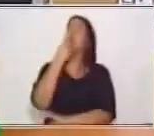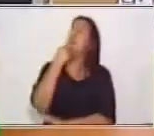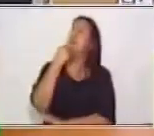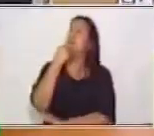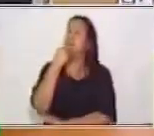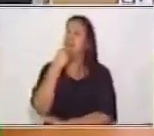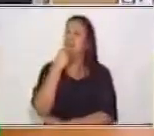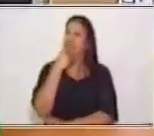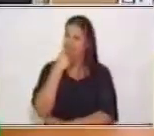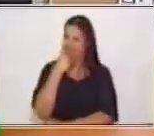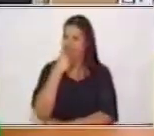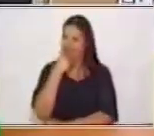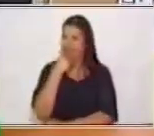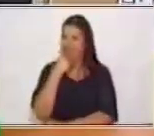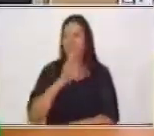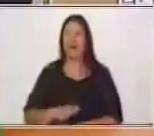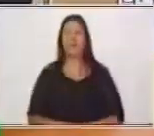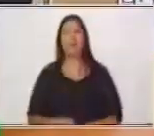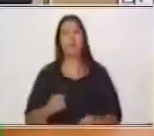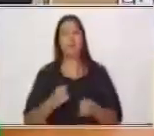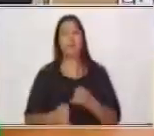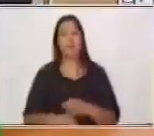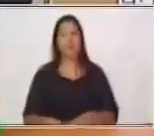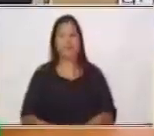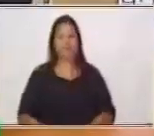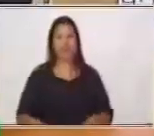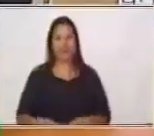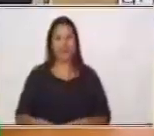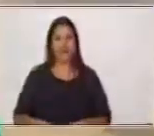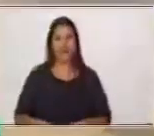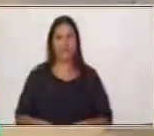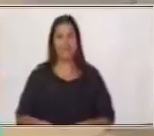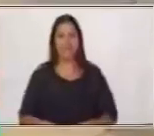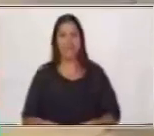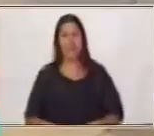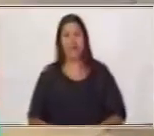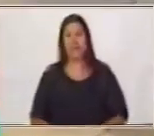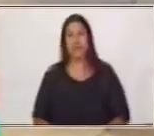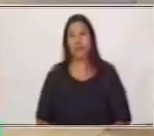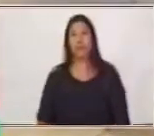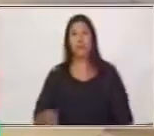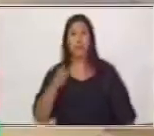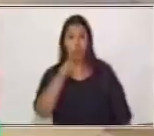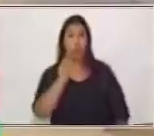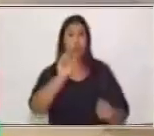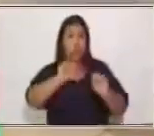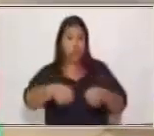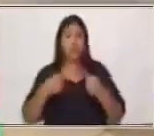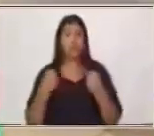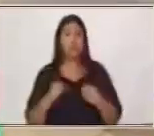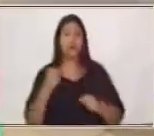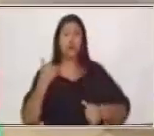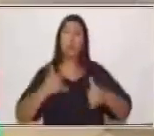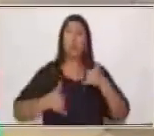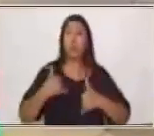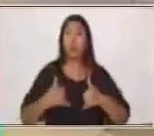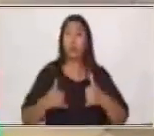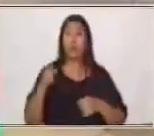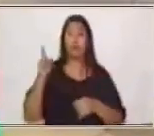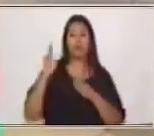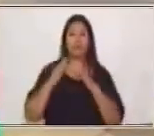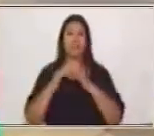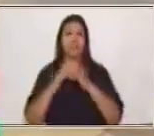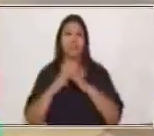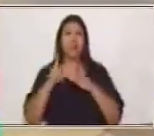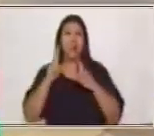Muy bien. Para terminar, te recomiendo, puedes hacer un juego en casa con